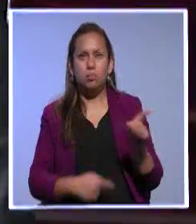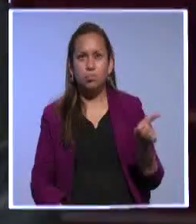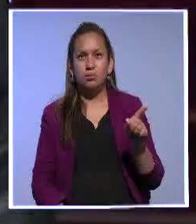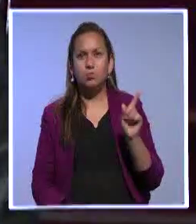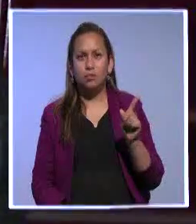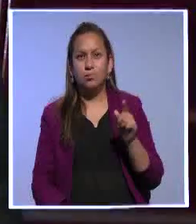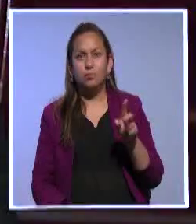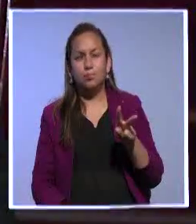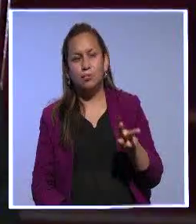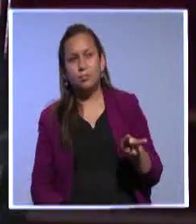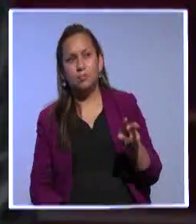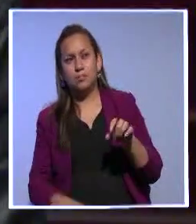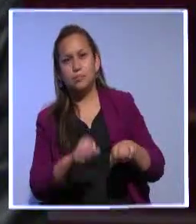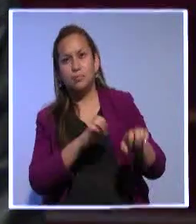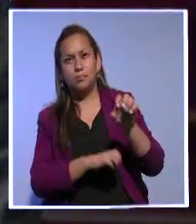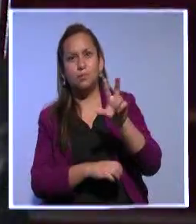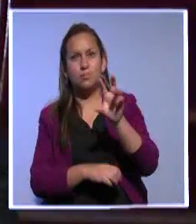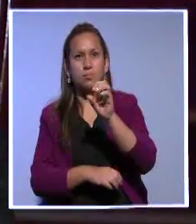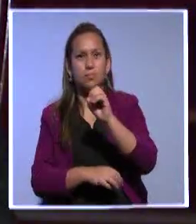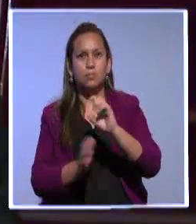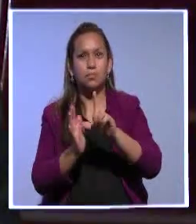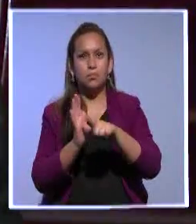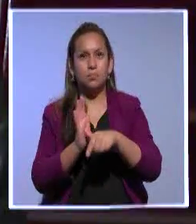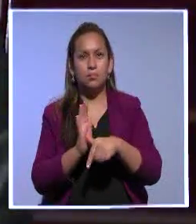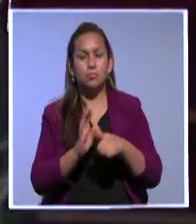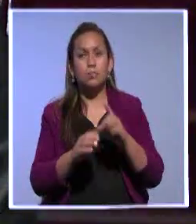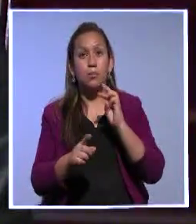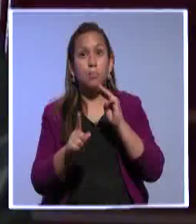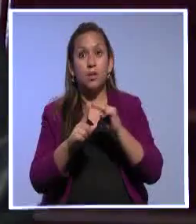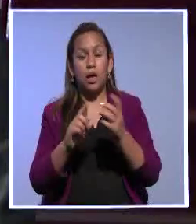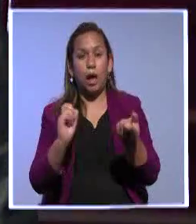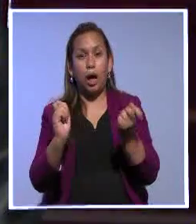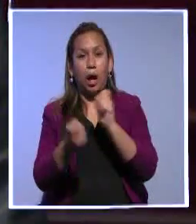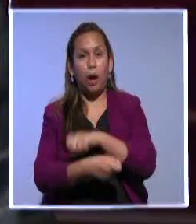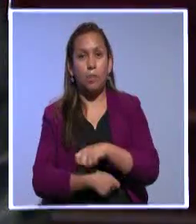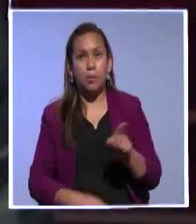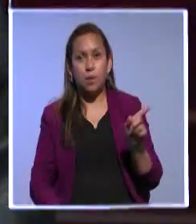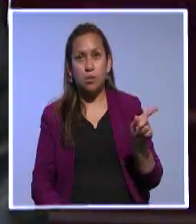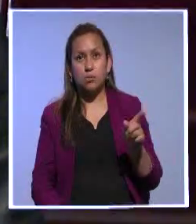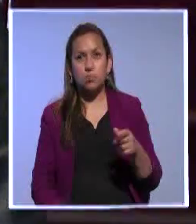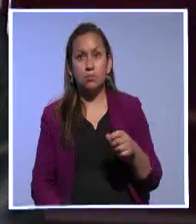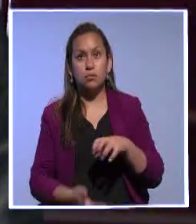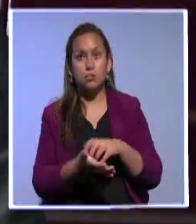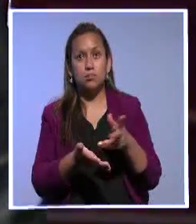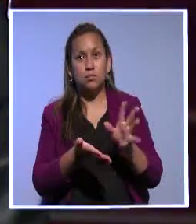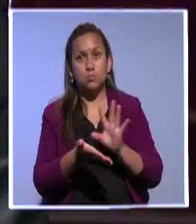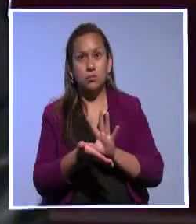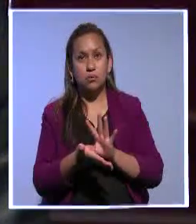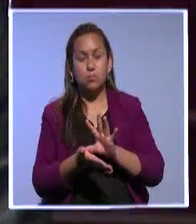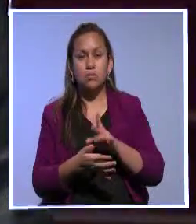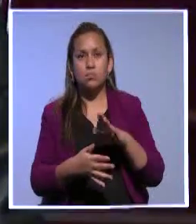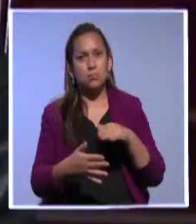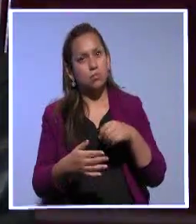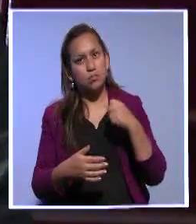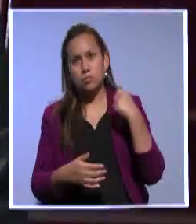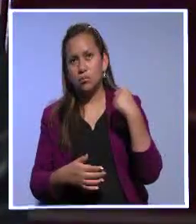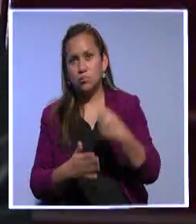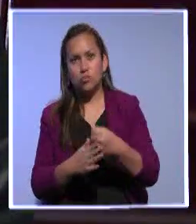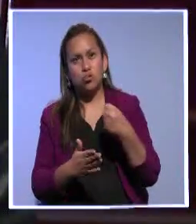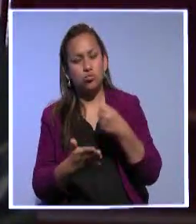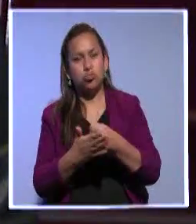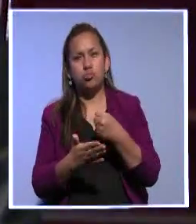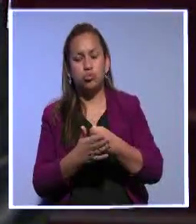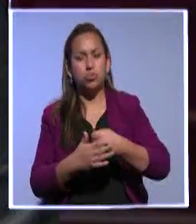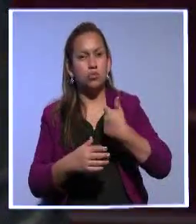ir viendo como en 30 minutos cambian el mensaje. La Asamblea Nacional tiene un reto absolutamente político, que es garantizar que